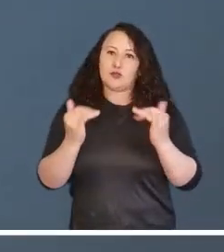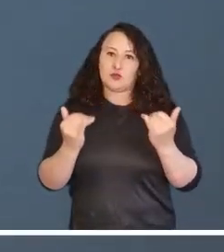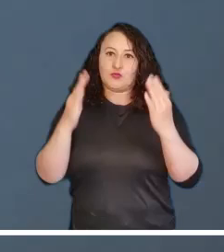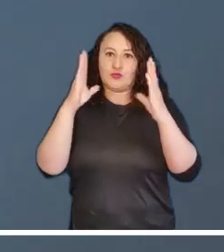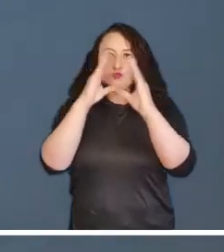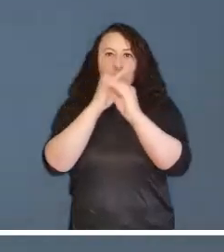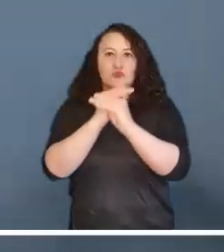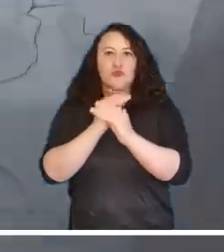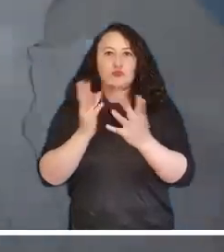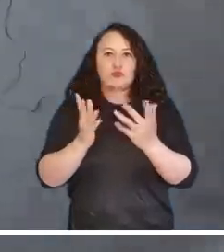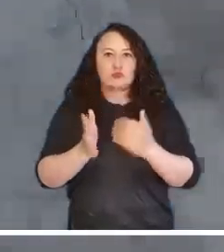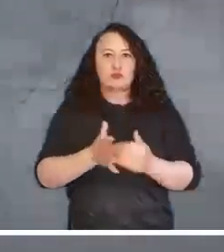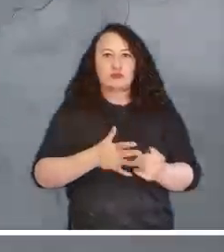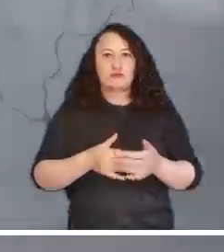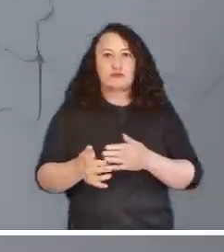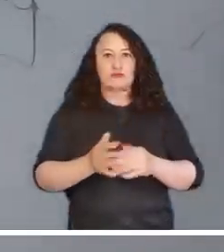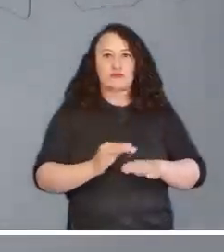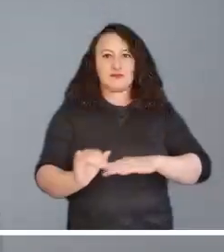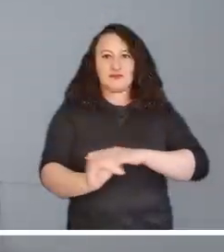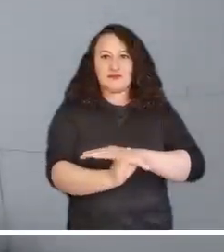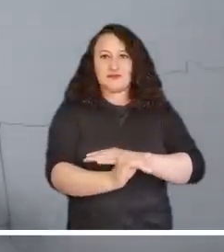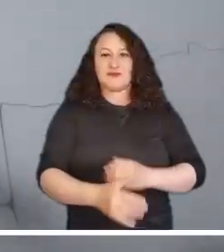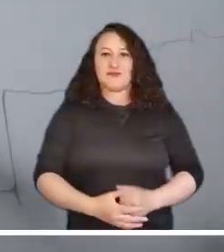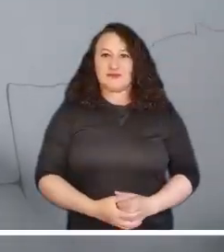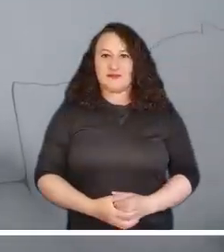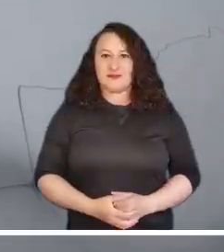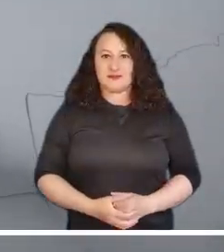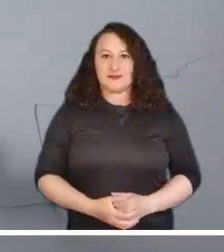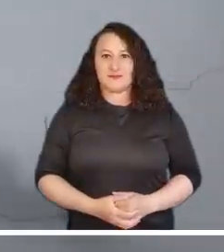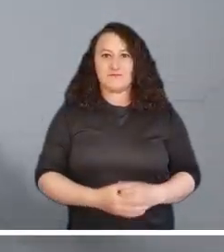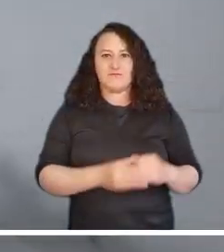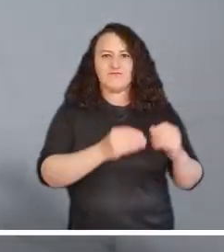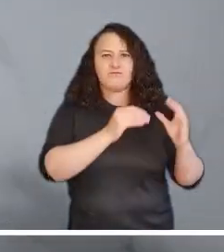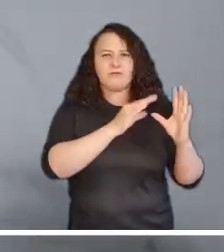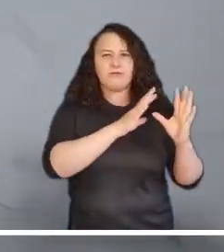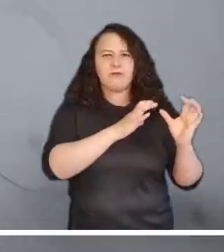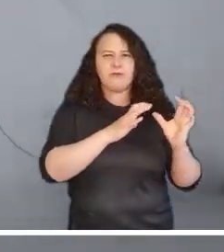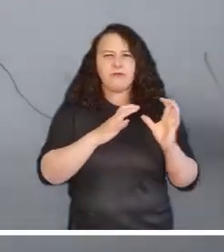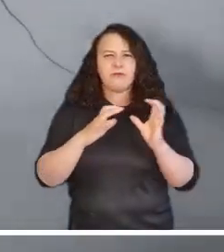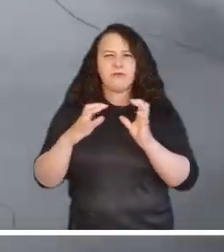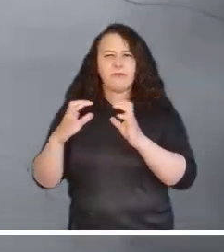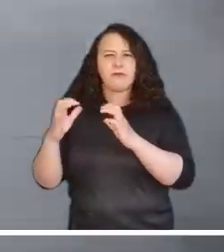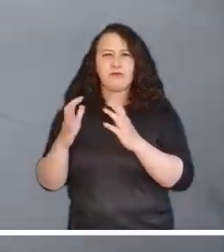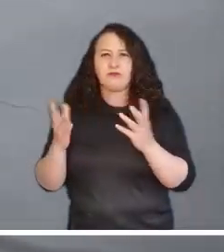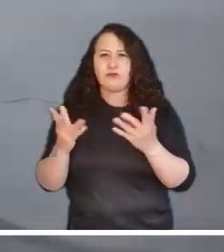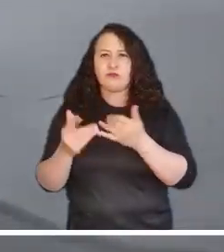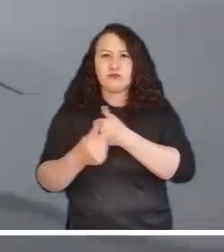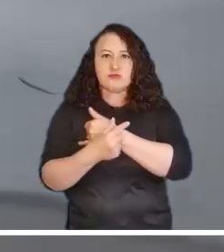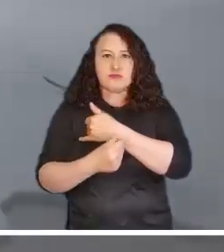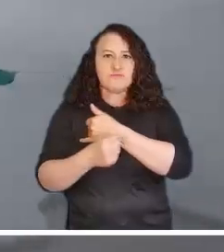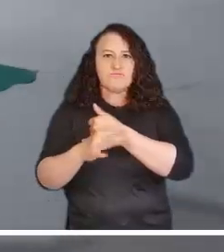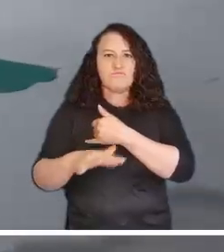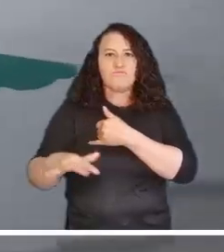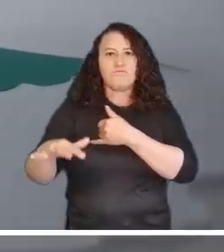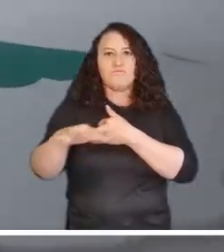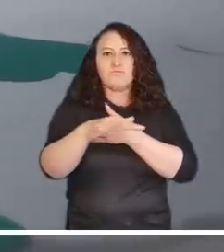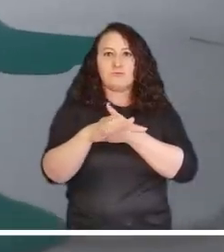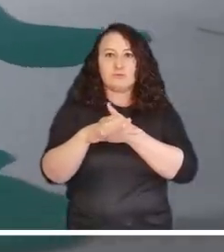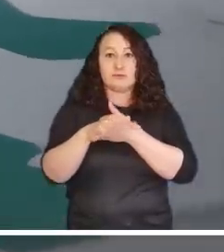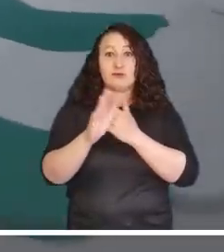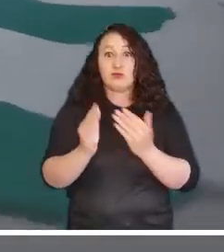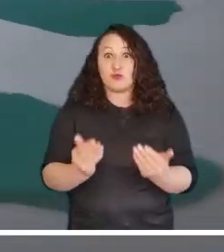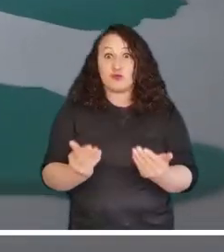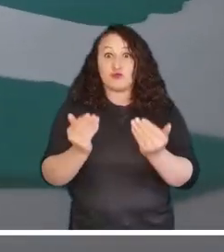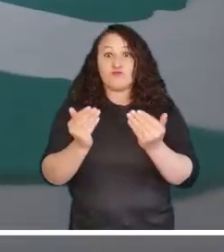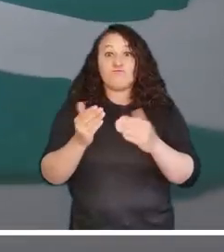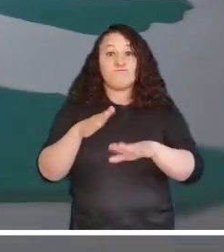la noche en el archipiélago. La cobertura de las nubes aumentará en todo el Pacífico, lo que podría favorecer la